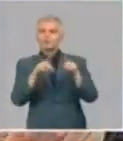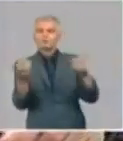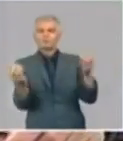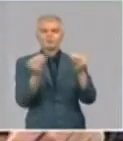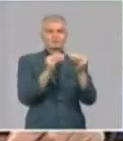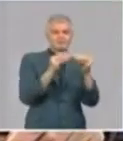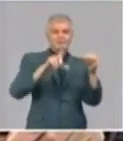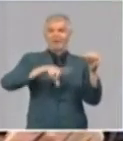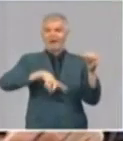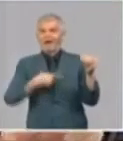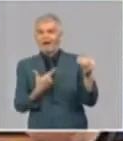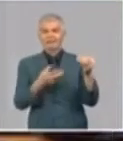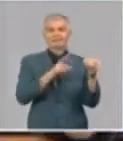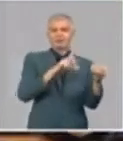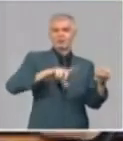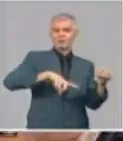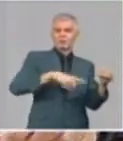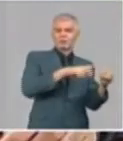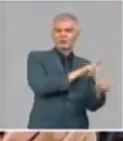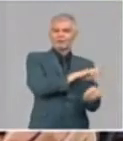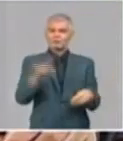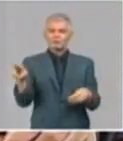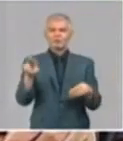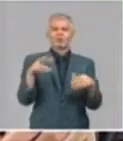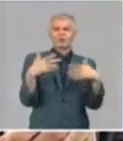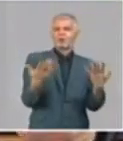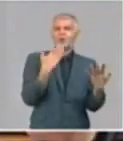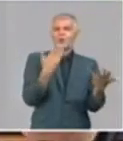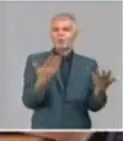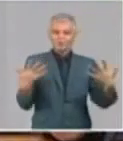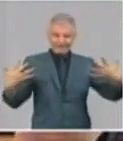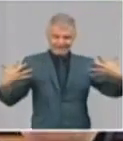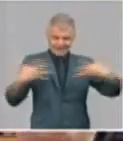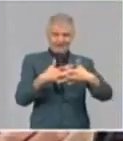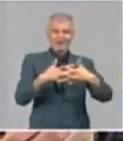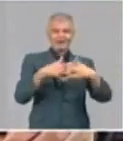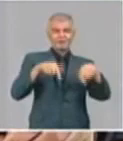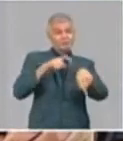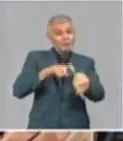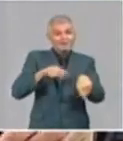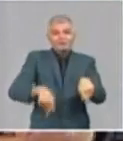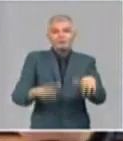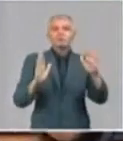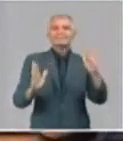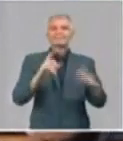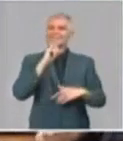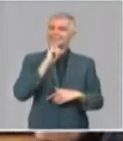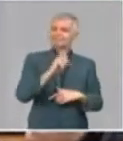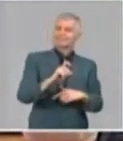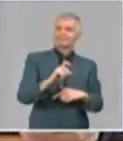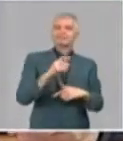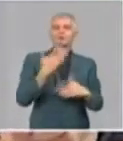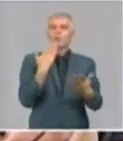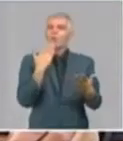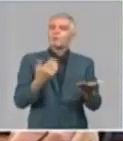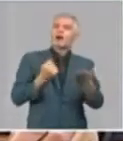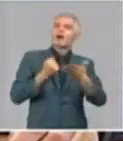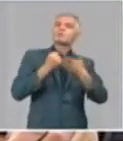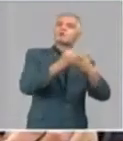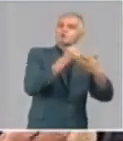¿Cómo contribuir a la cohesión y a la unidad en un momento tan dramático como este y apoyar las indicaciones